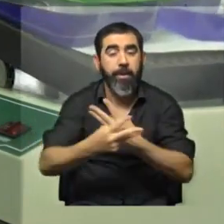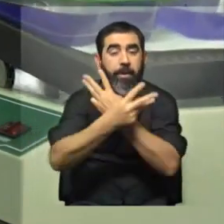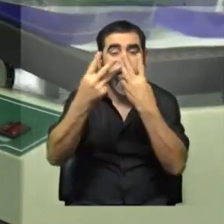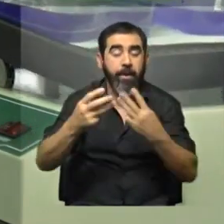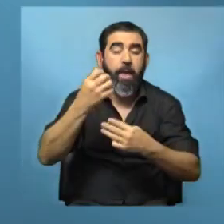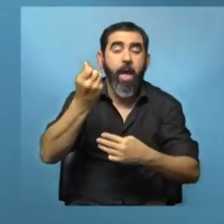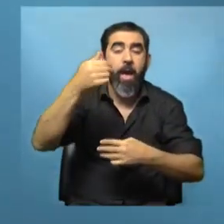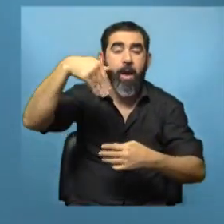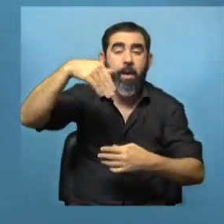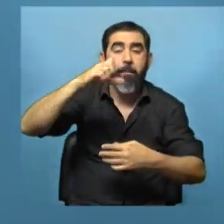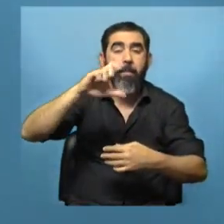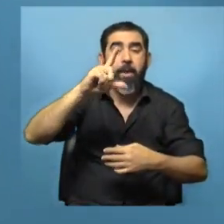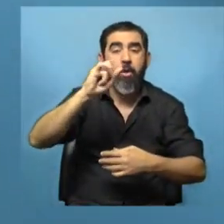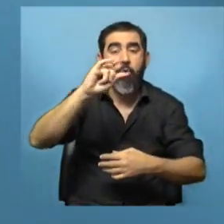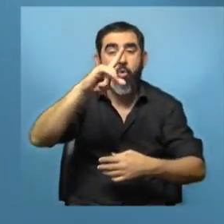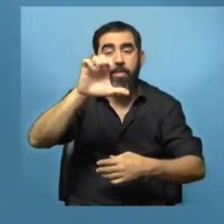amiloides.